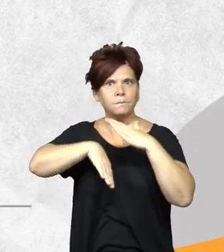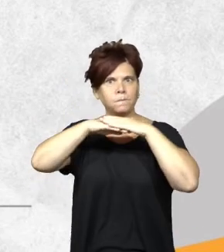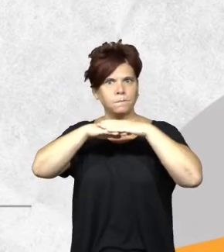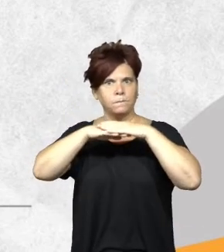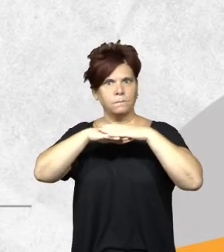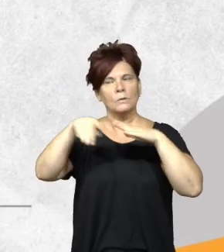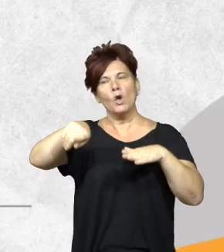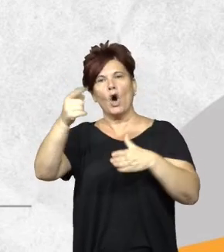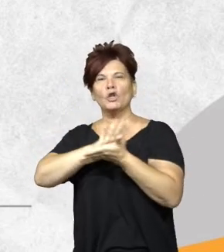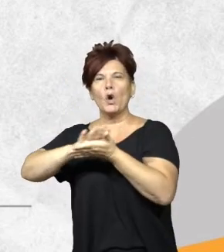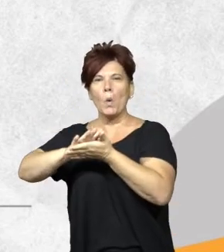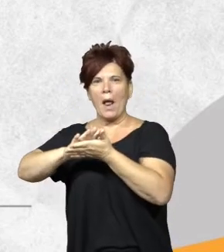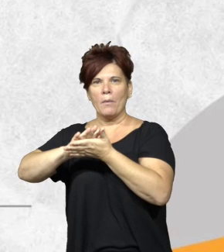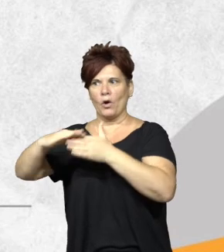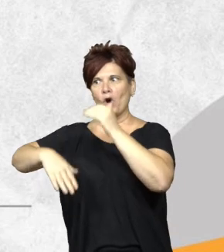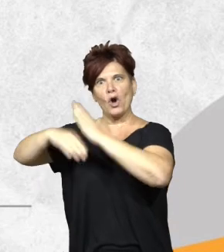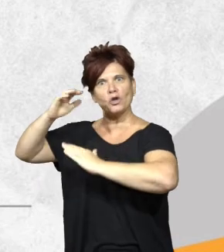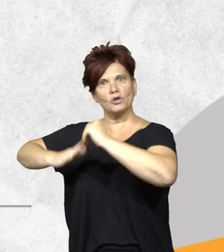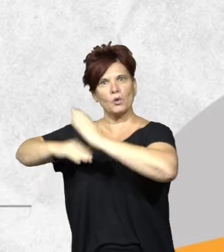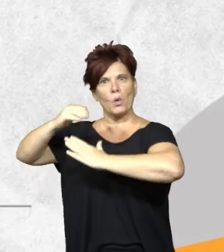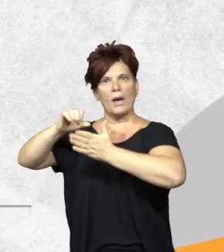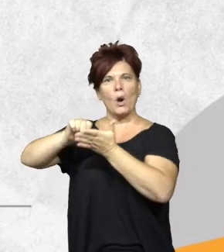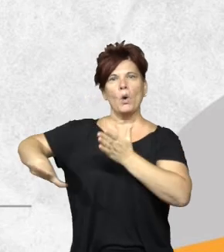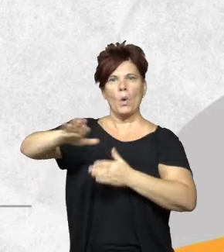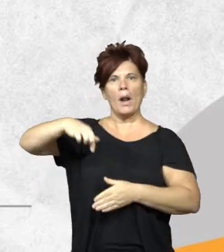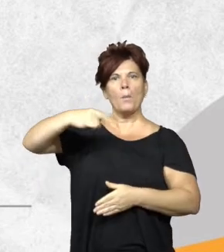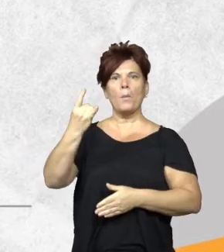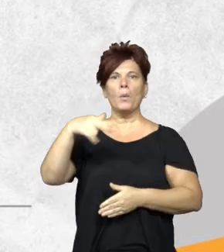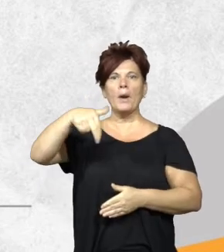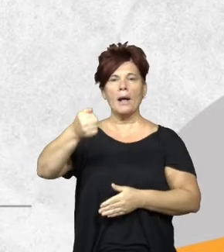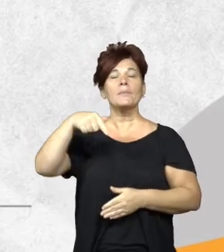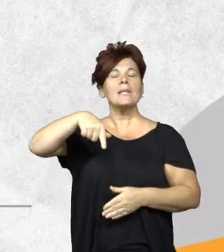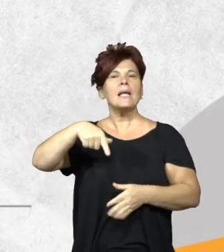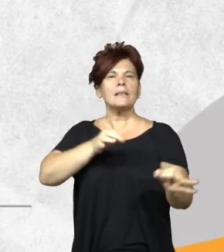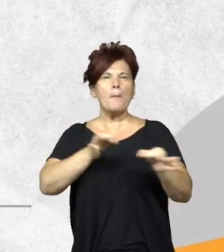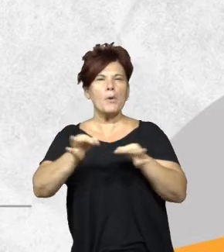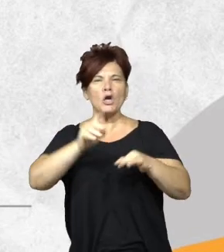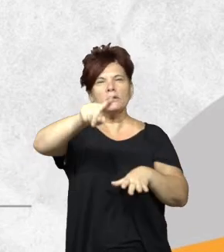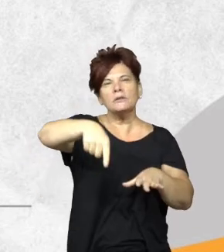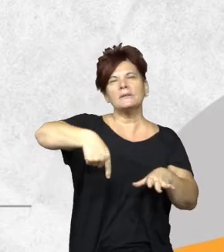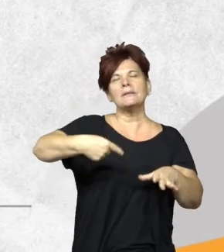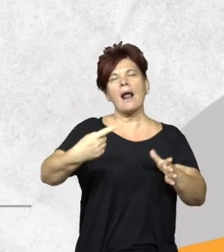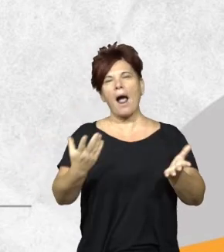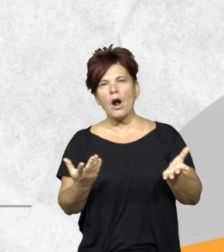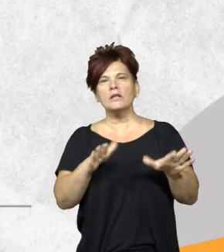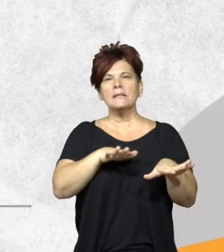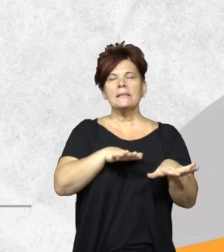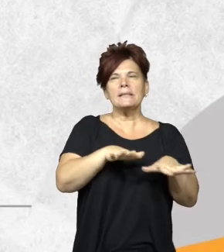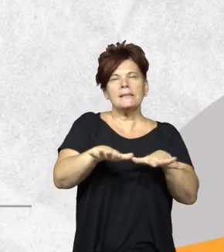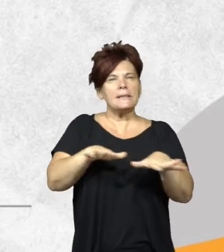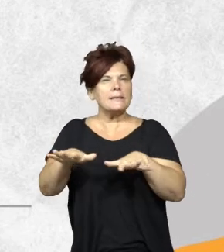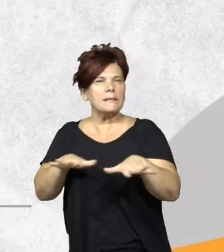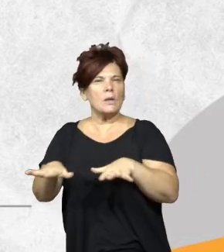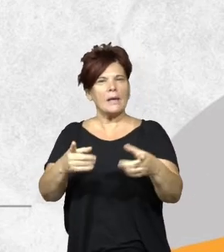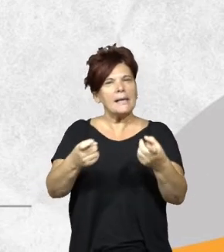nuevo que se está por construir en que es la zona de la puna. Ahora, todo este proyecto trajo aparejada una serie de situaciones que